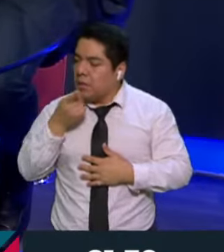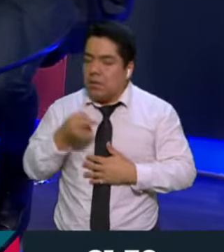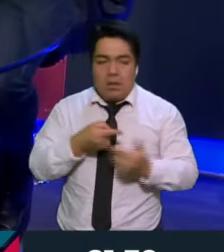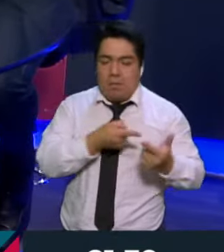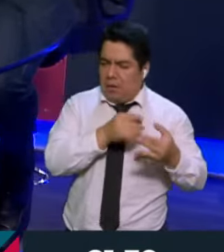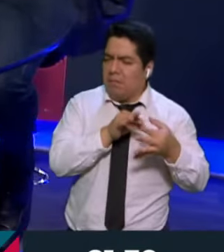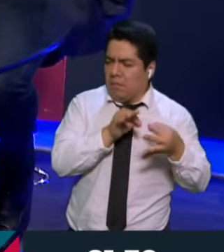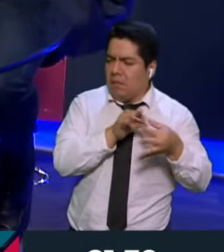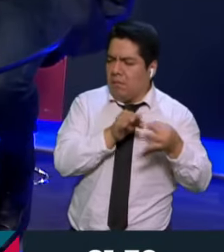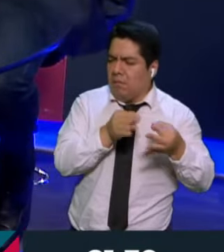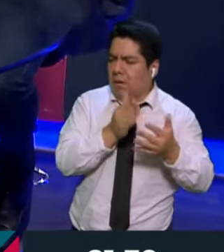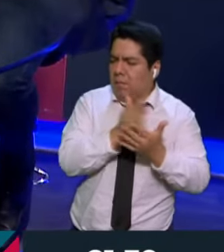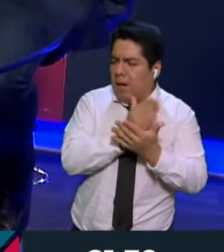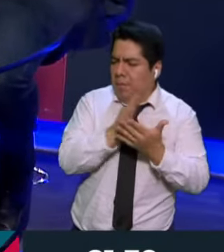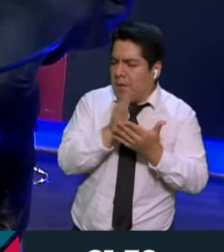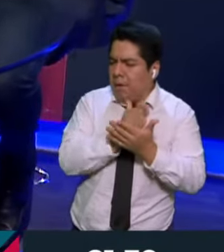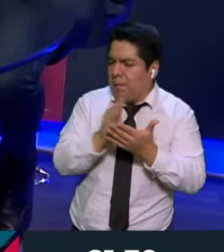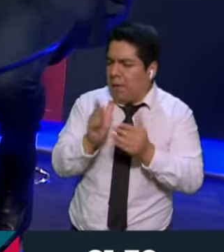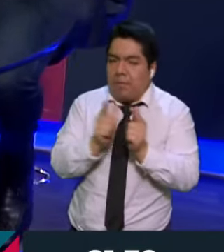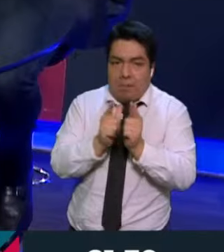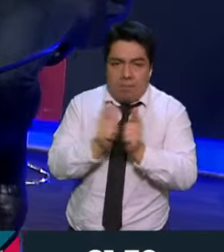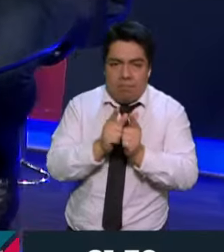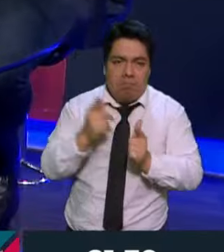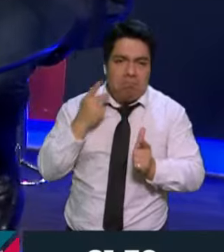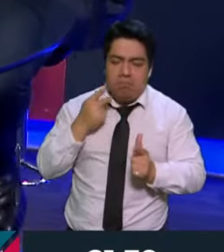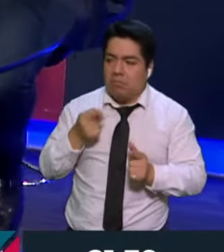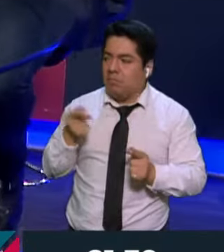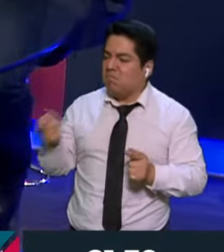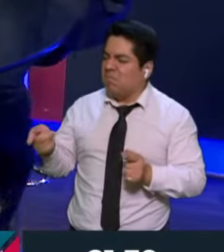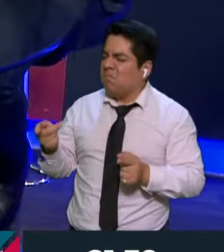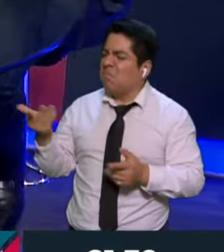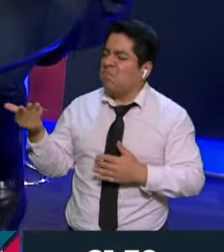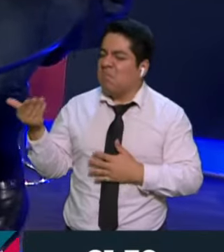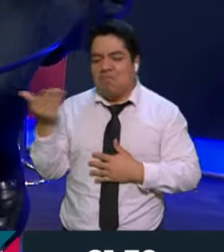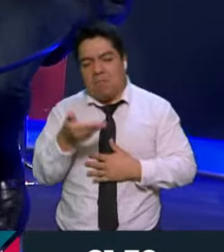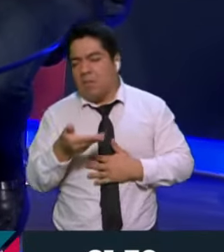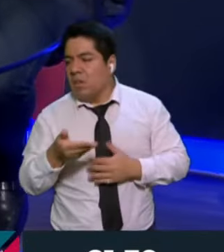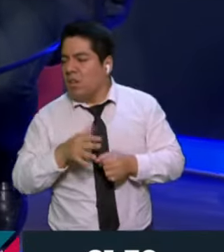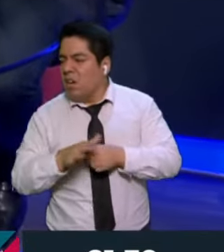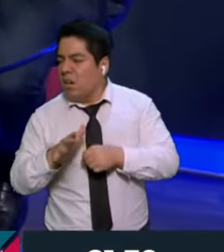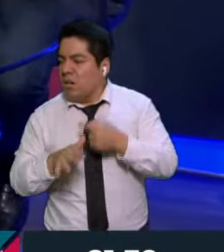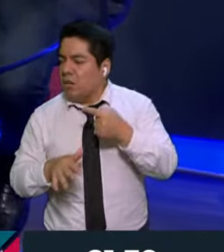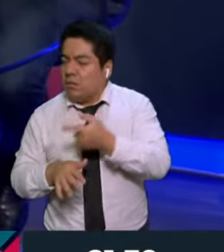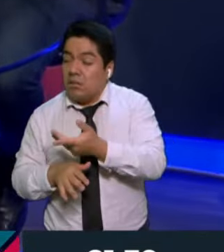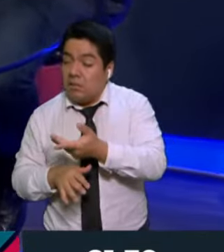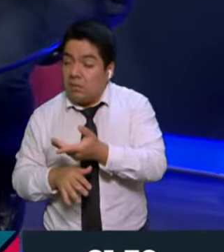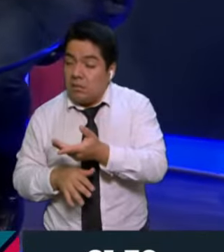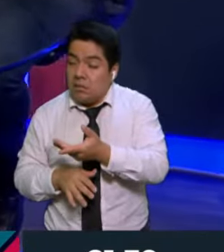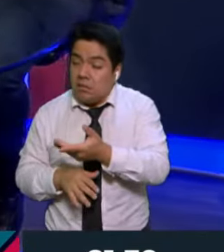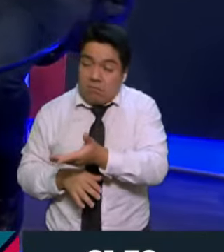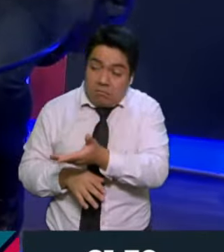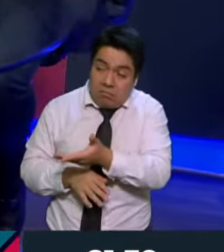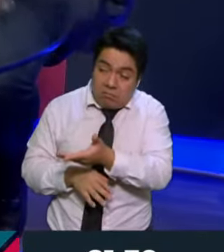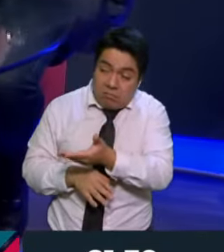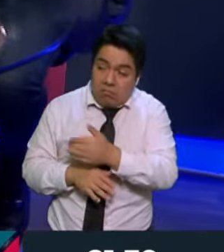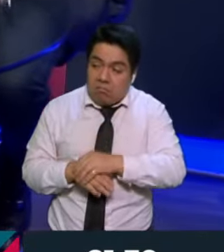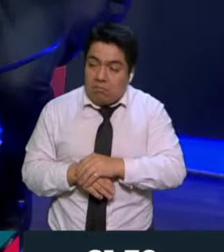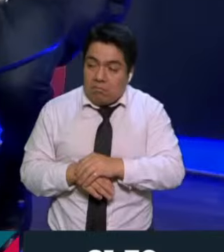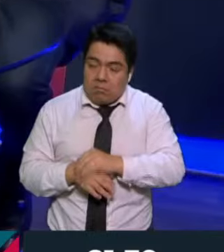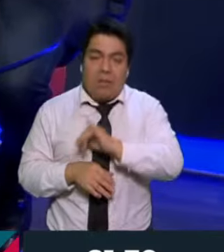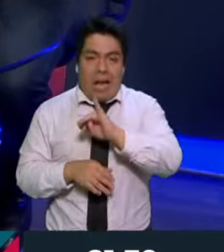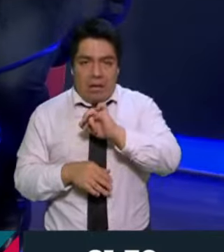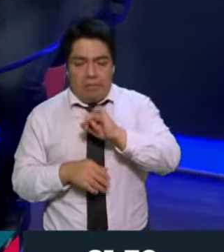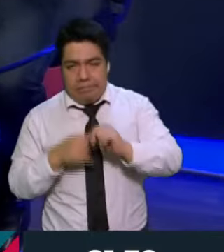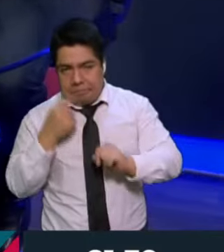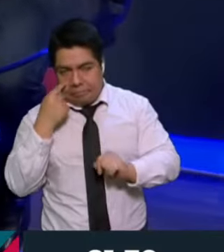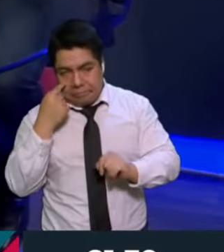cómo se repartían por partidos y lo que está pidiendo la oposición para ese tema de la sobrepresentación es... Sí. Lo que